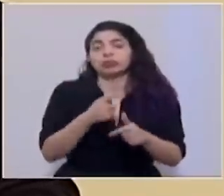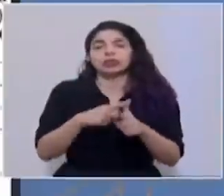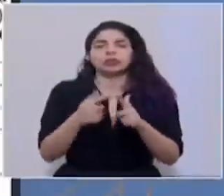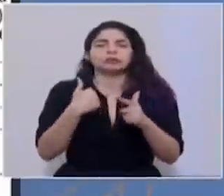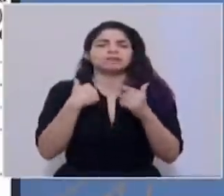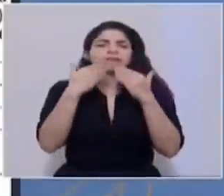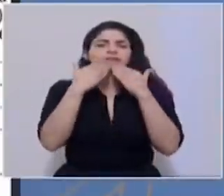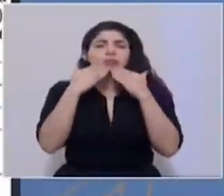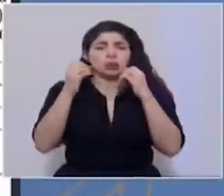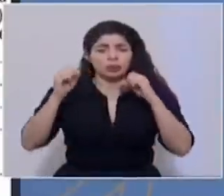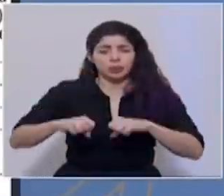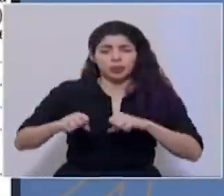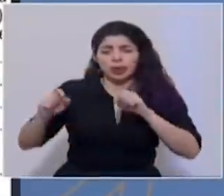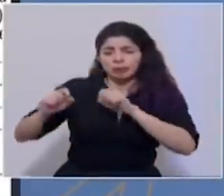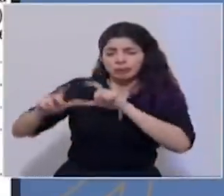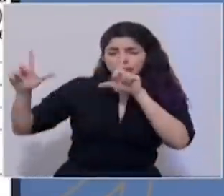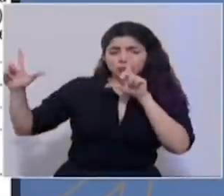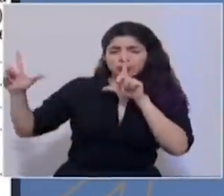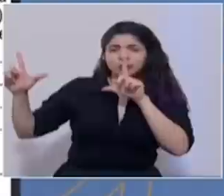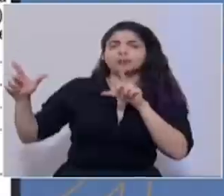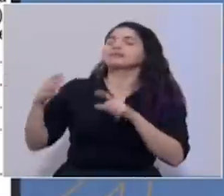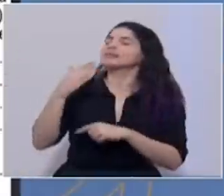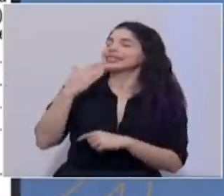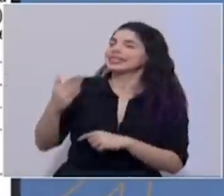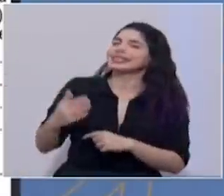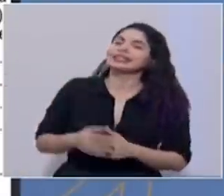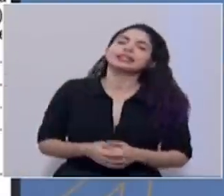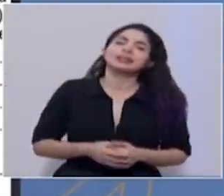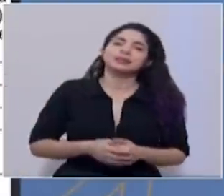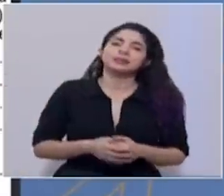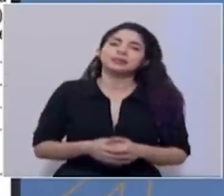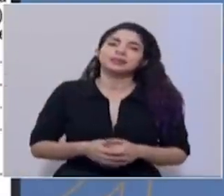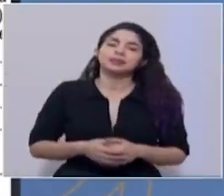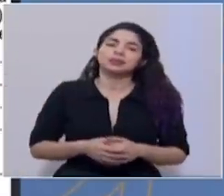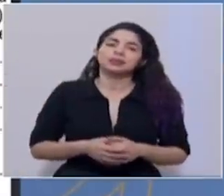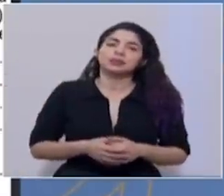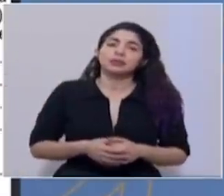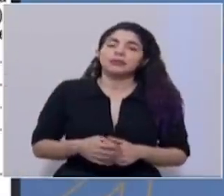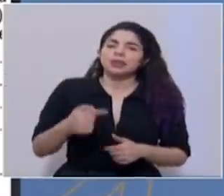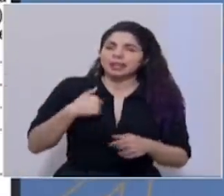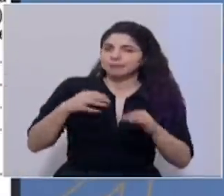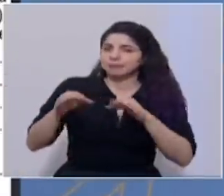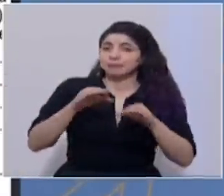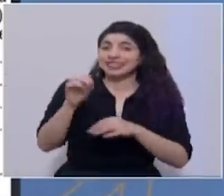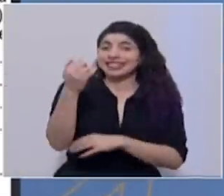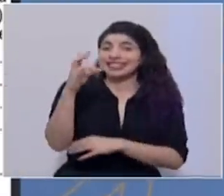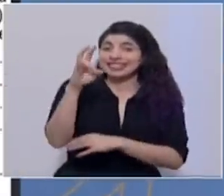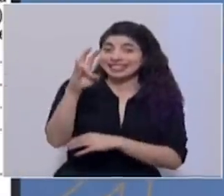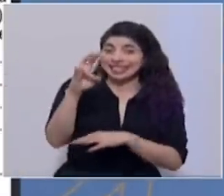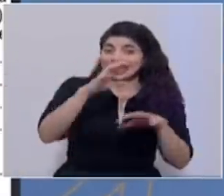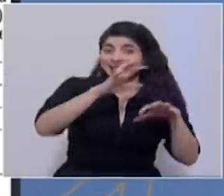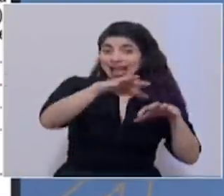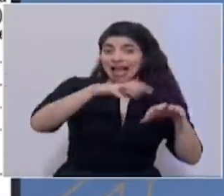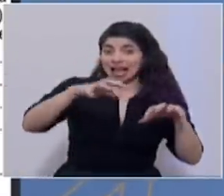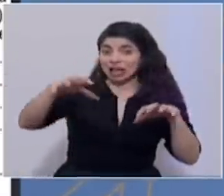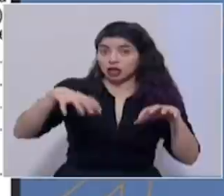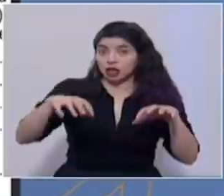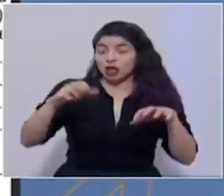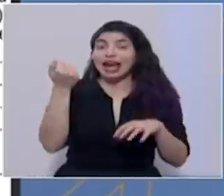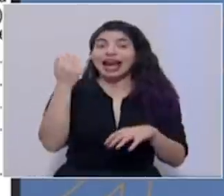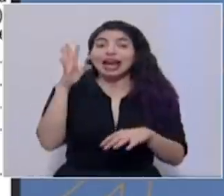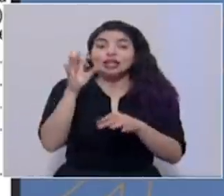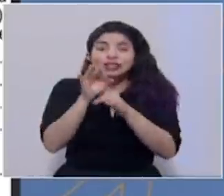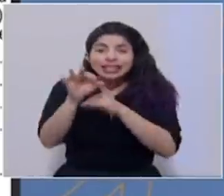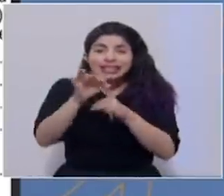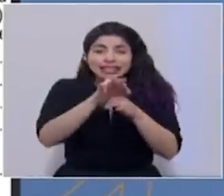proyectar. Gracias. Les decía que 17 cantones, 14 distritos